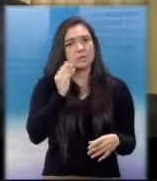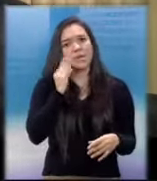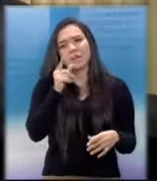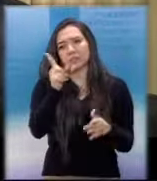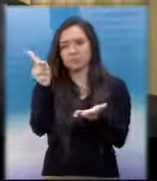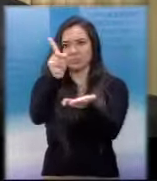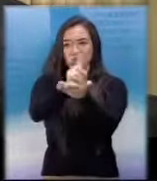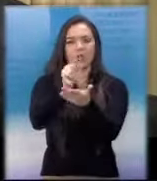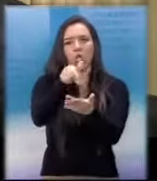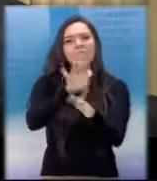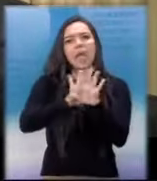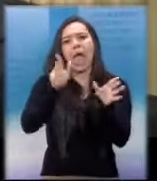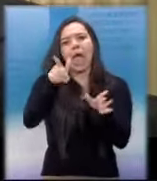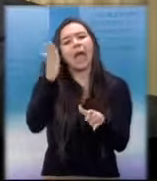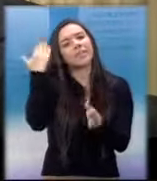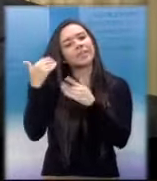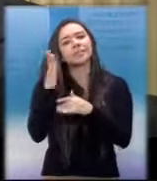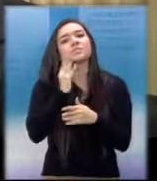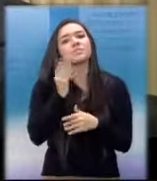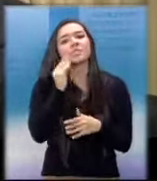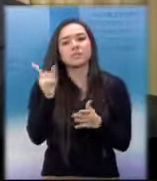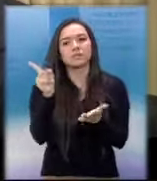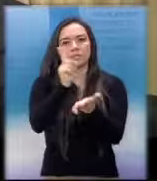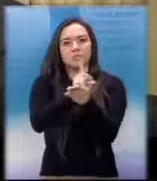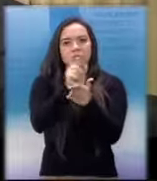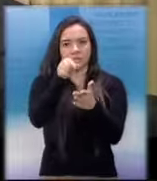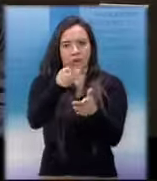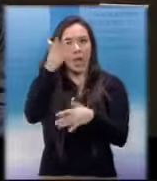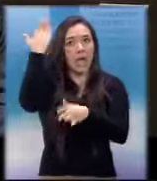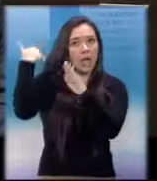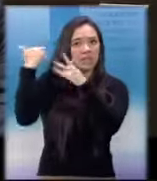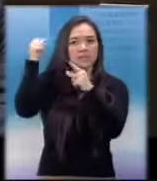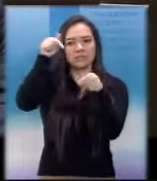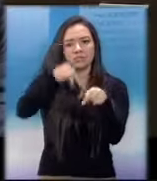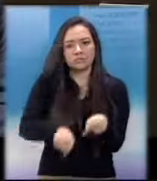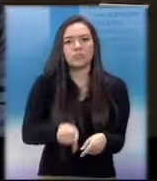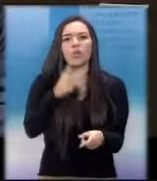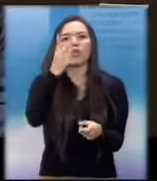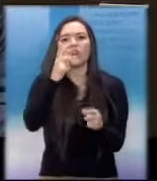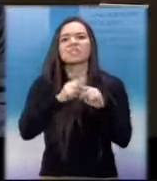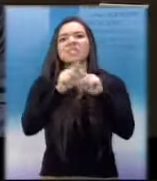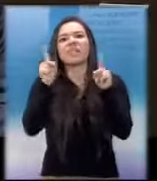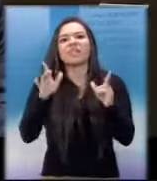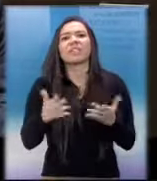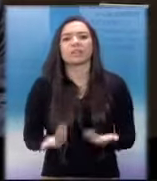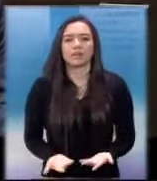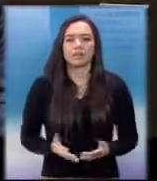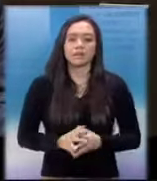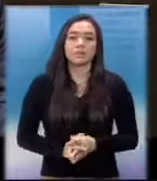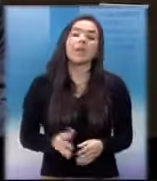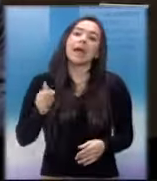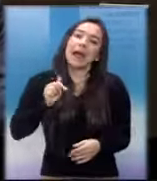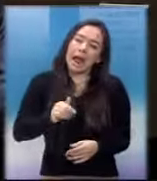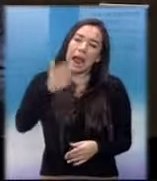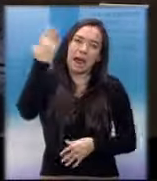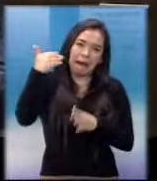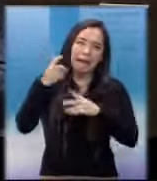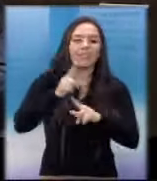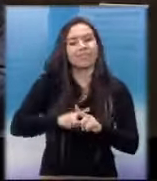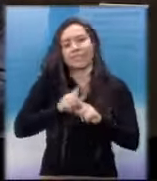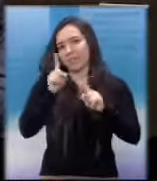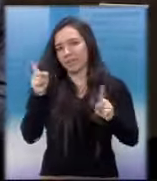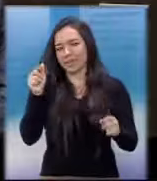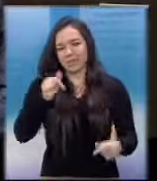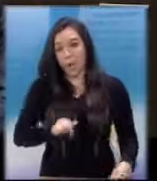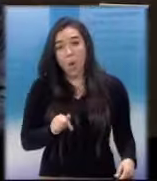presidencia. ¿Qué diferencias hay entre aquella ocasión y esta? Mire, ahora es diferente. Primero, la